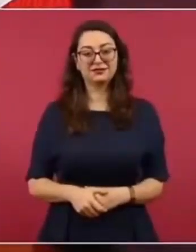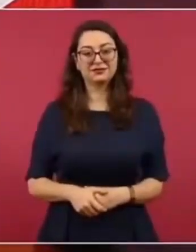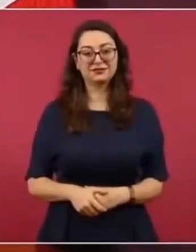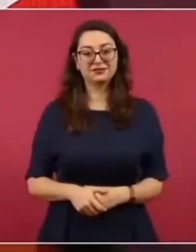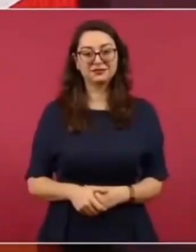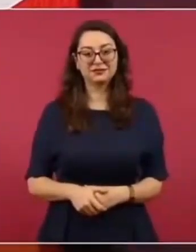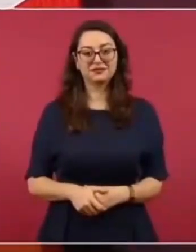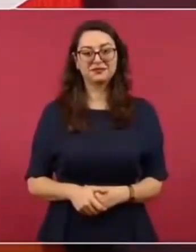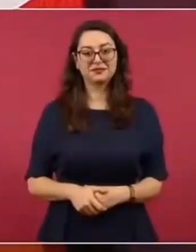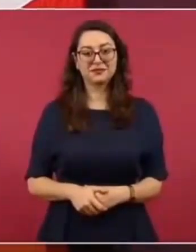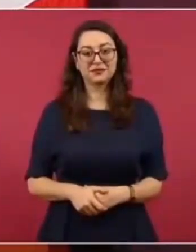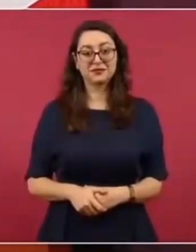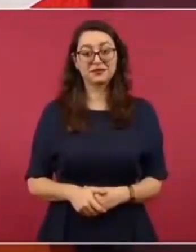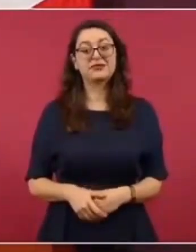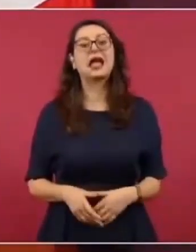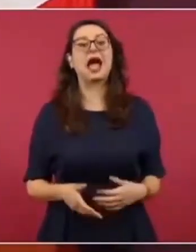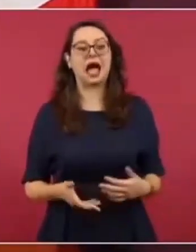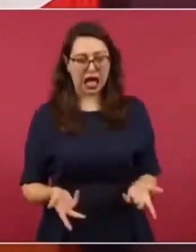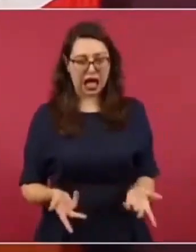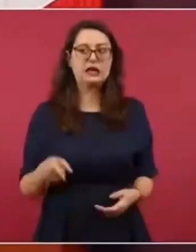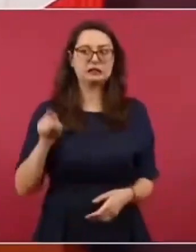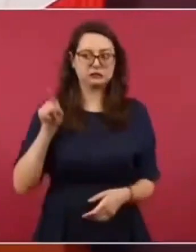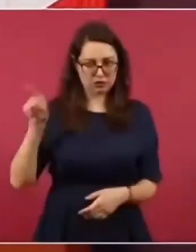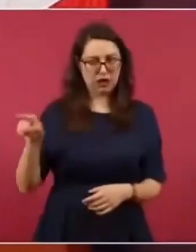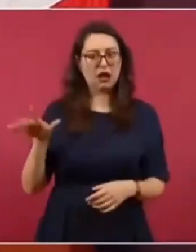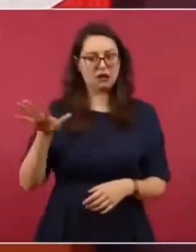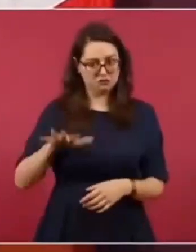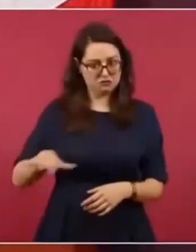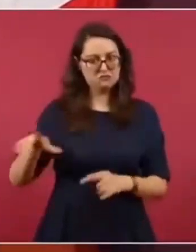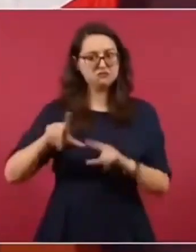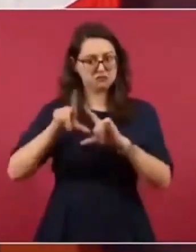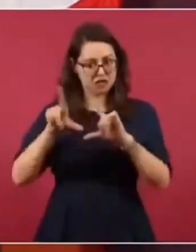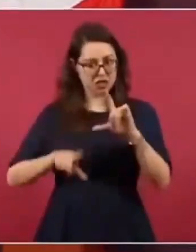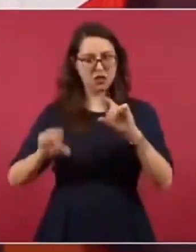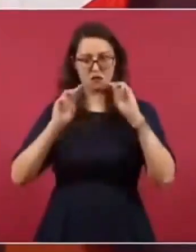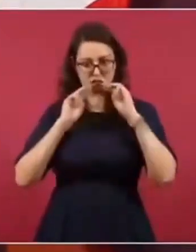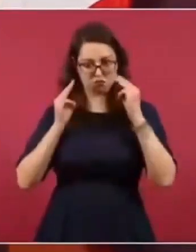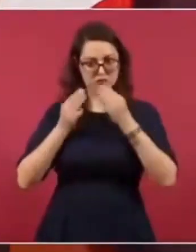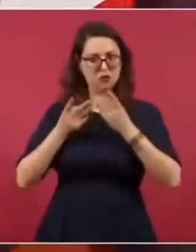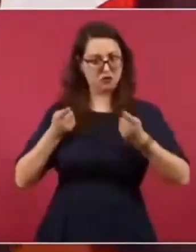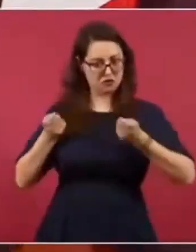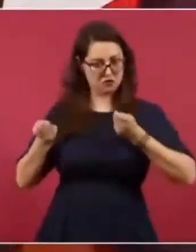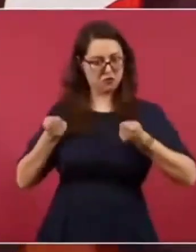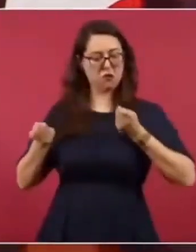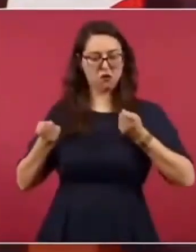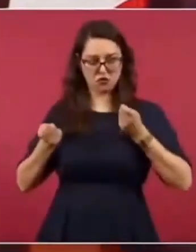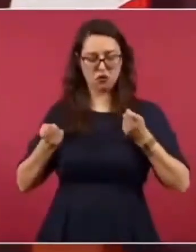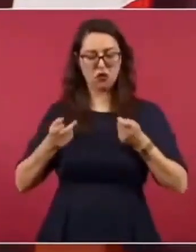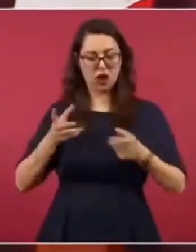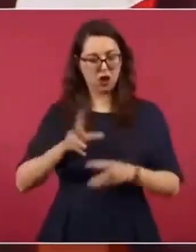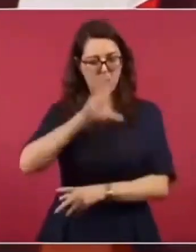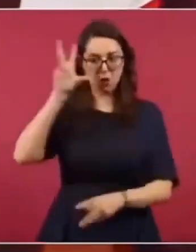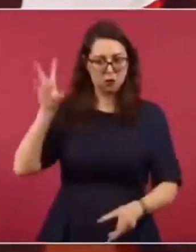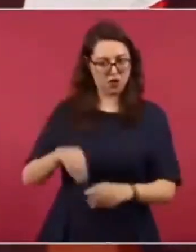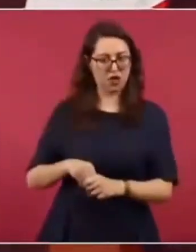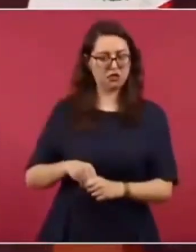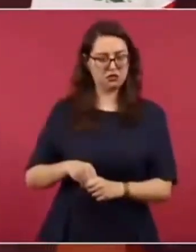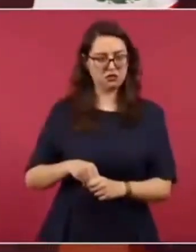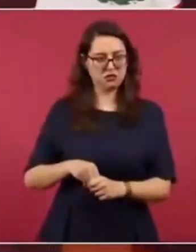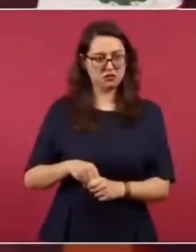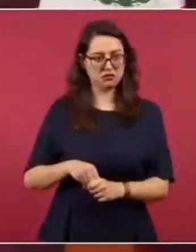Entonces, sí, dominan los narcotraficantes en todas las, o en